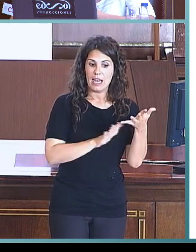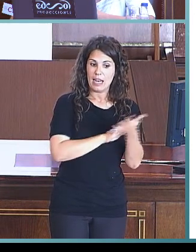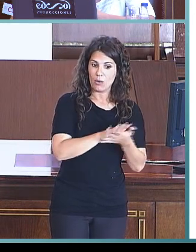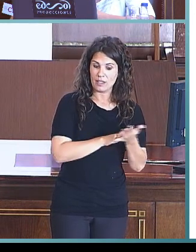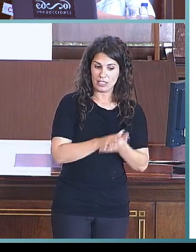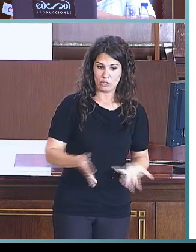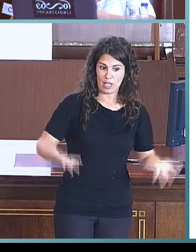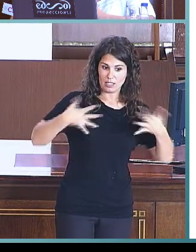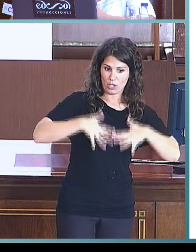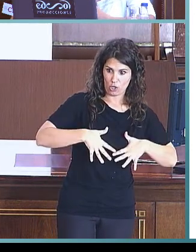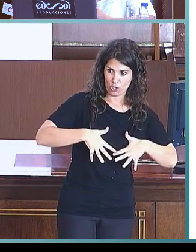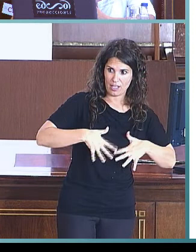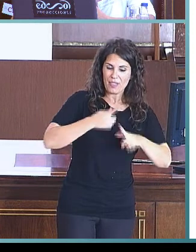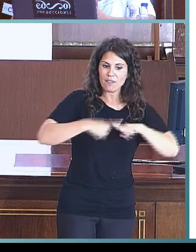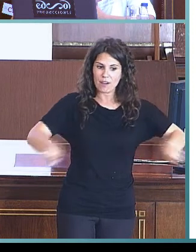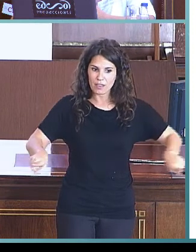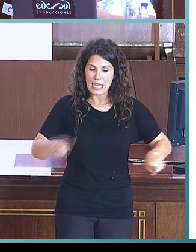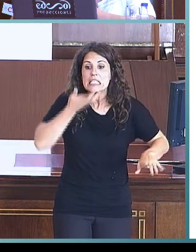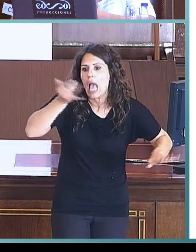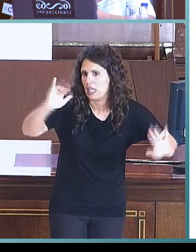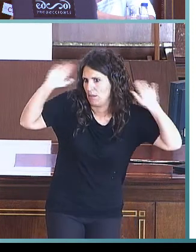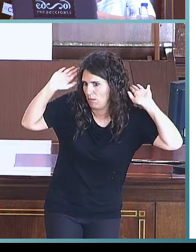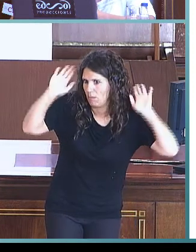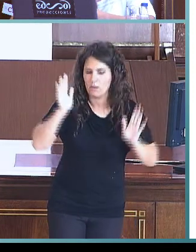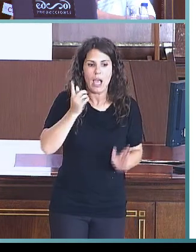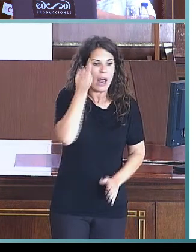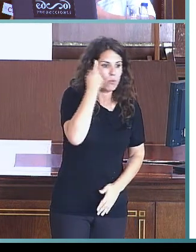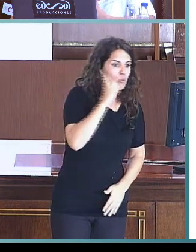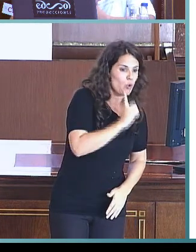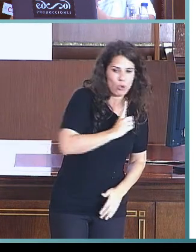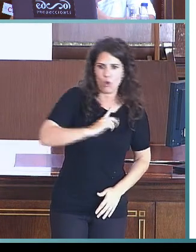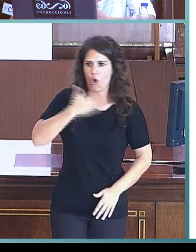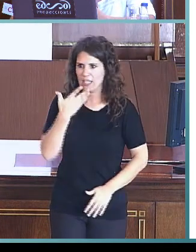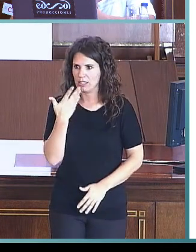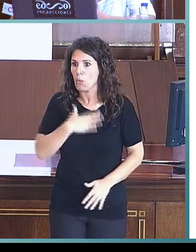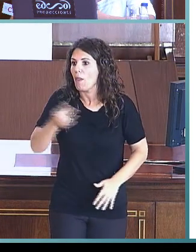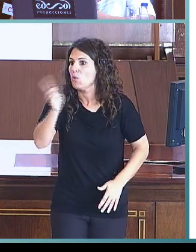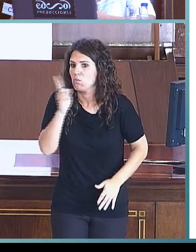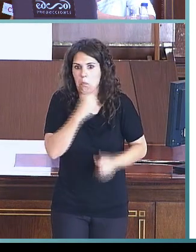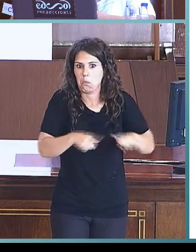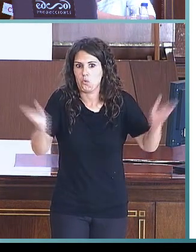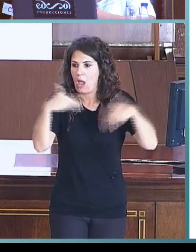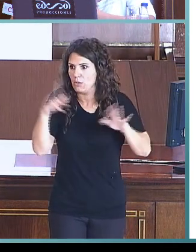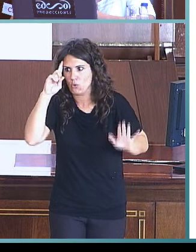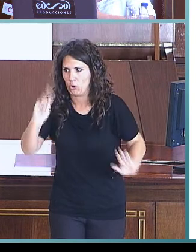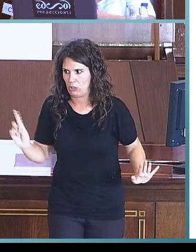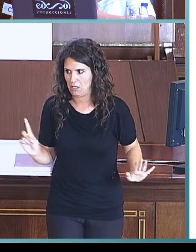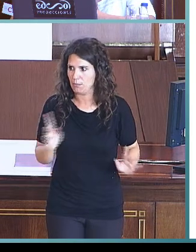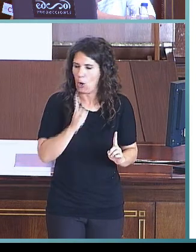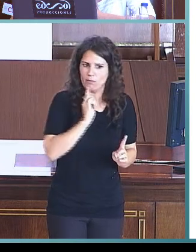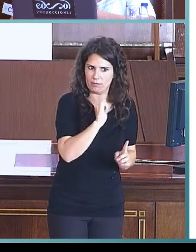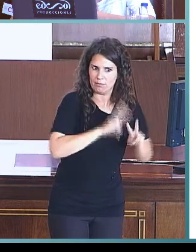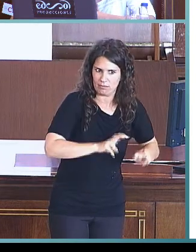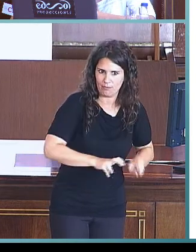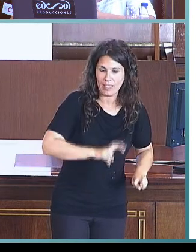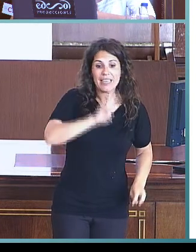entre alumnos sordos y alumnos oyentes, y comparar también si es que las había las diferencias que pudieran ocurrir en el